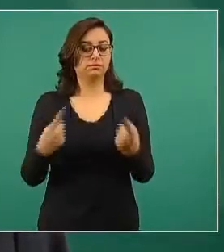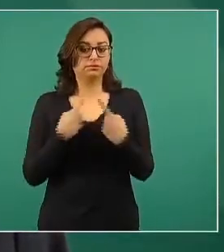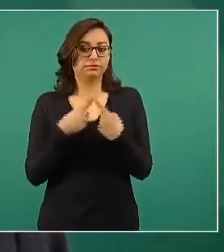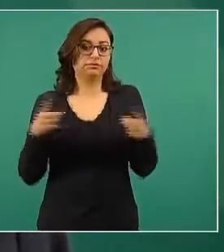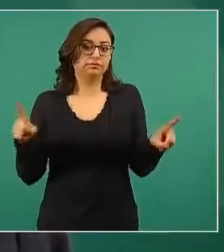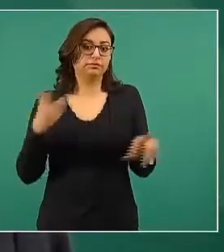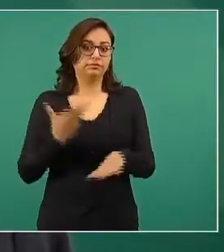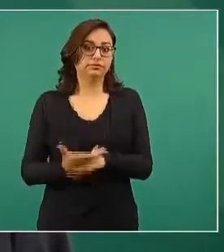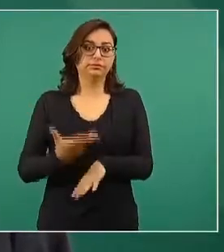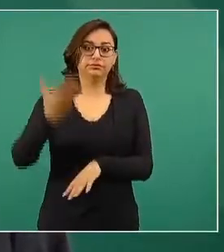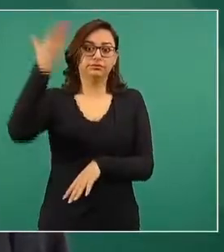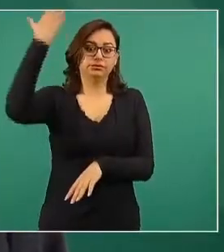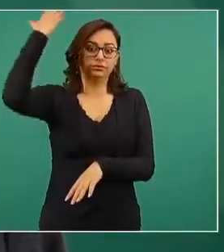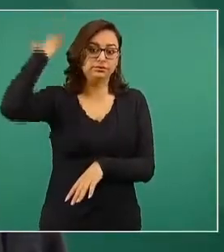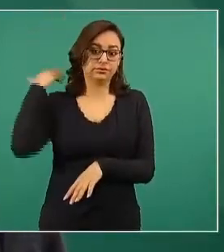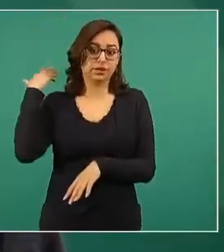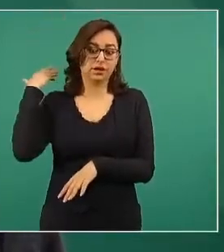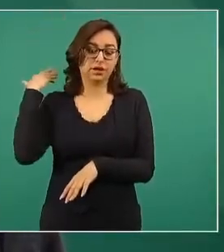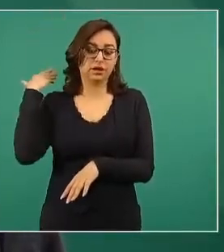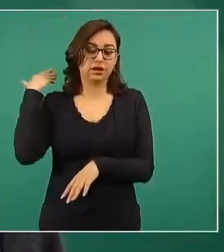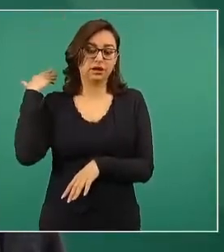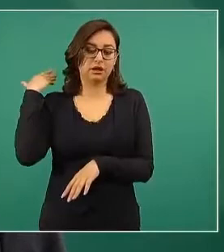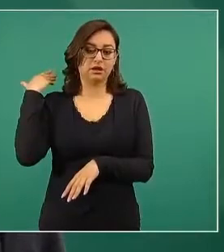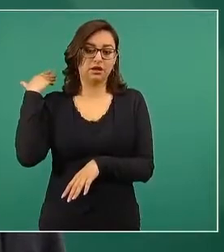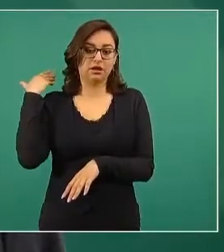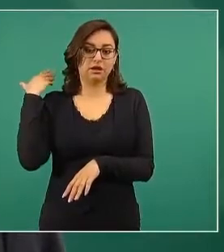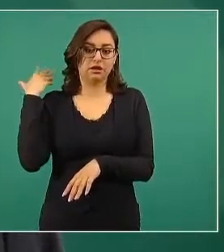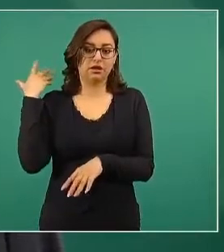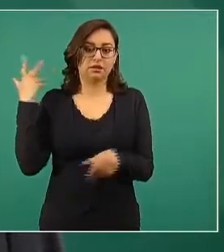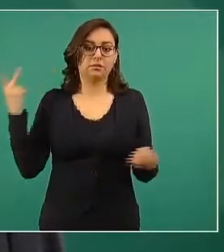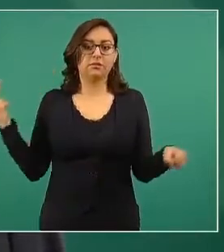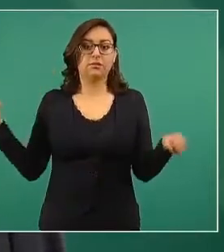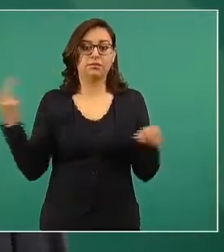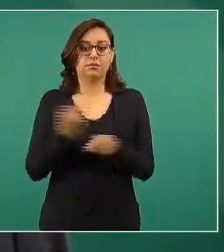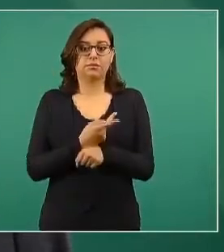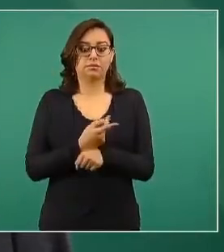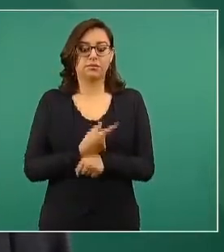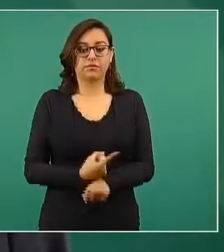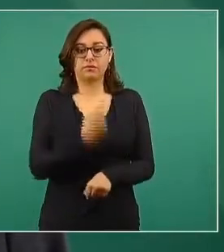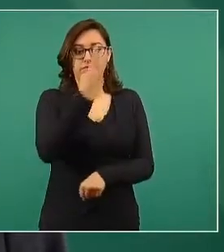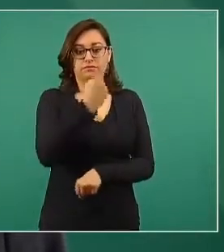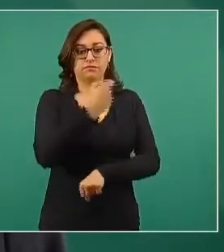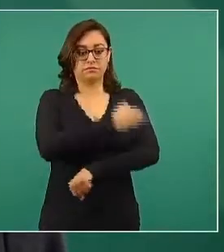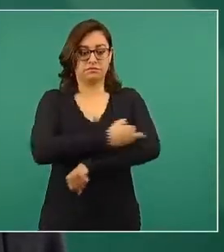dominaba una familia